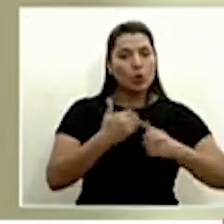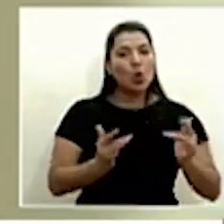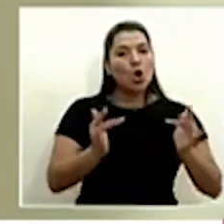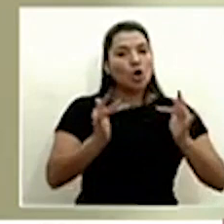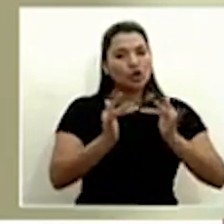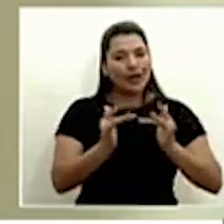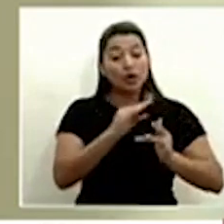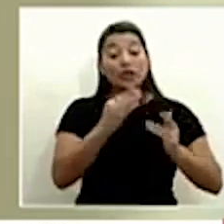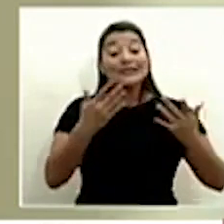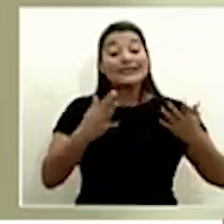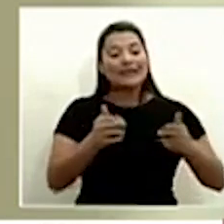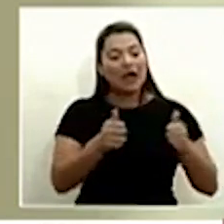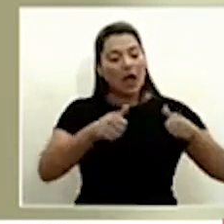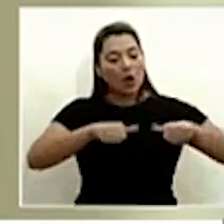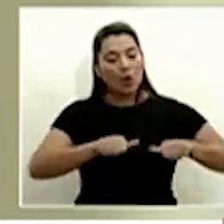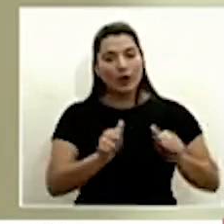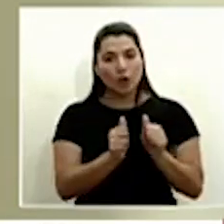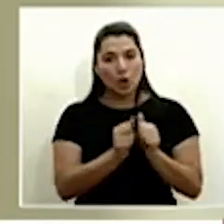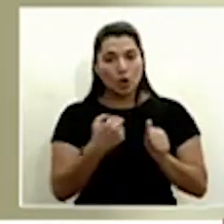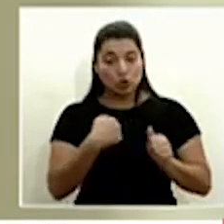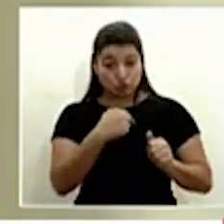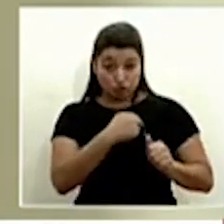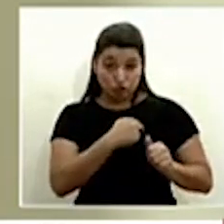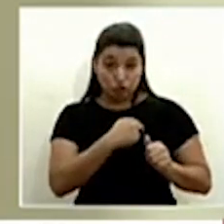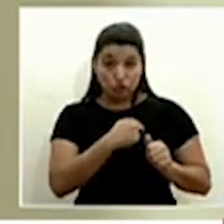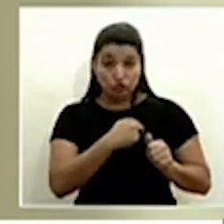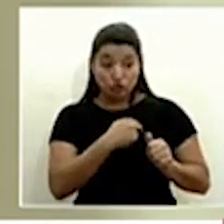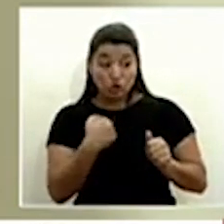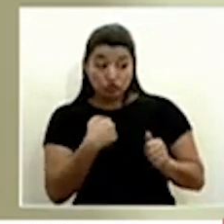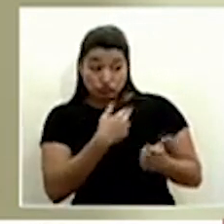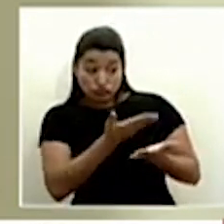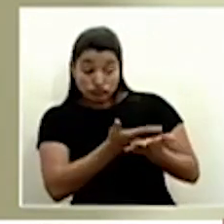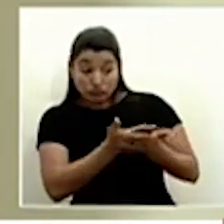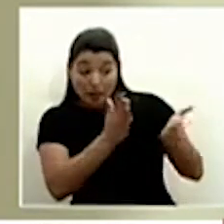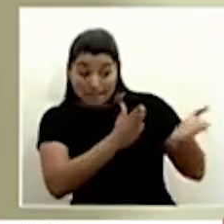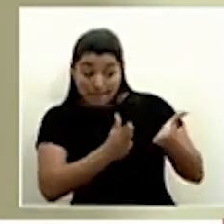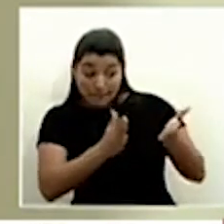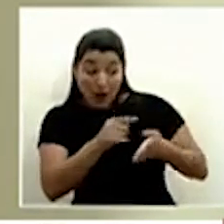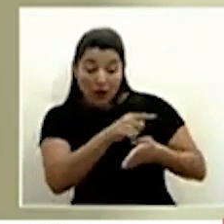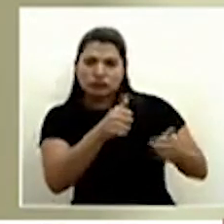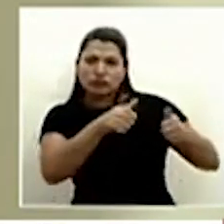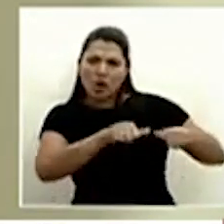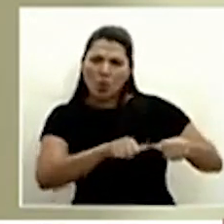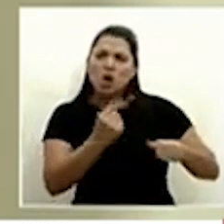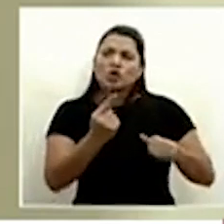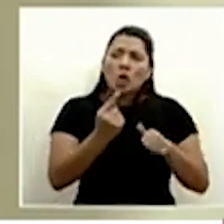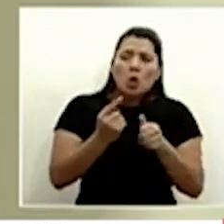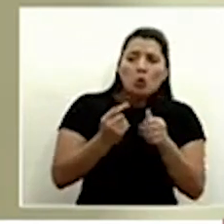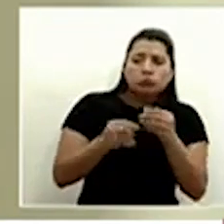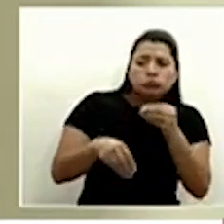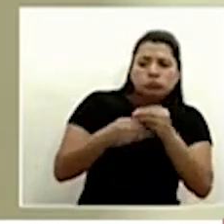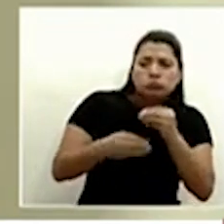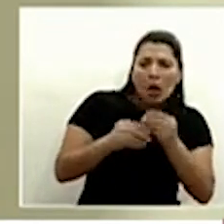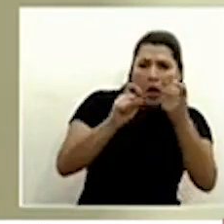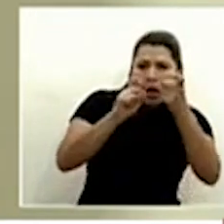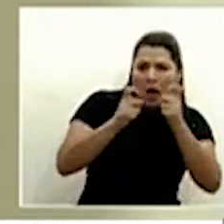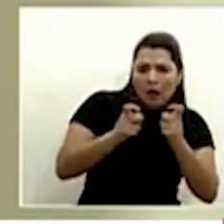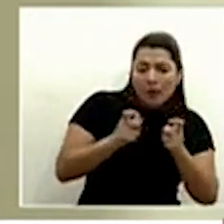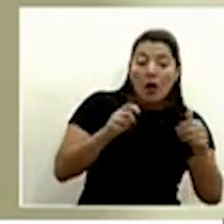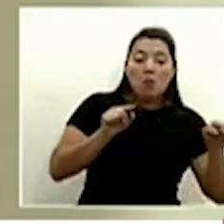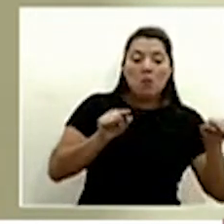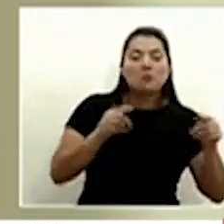y acordó con nosotros el plan que nosotros propusimos con algunas modificaciones, pues esa